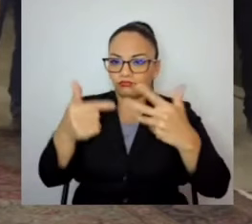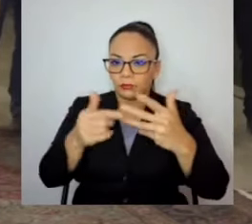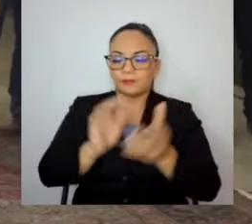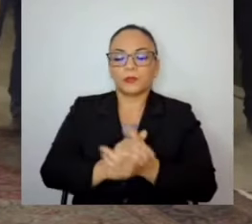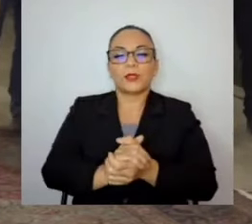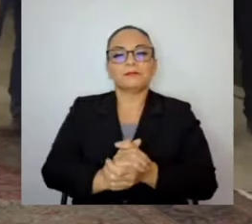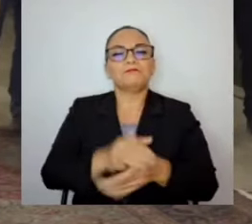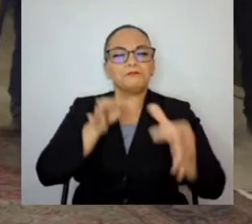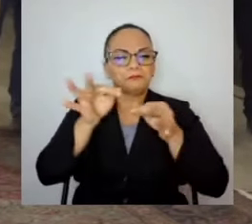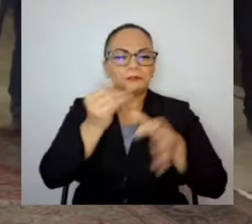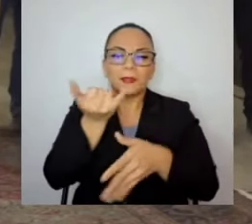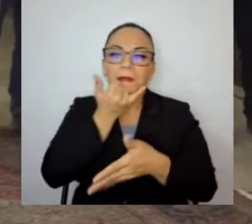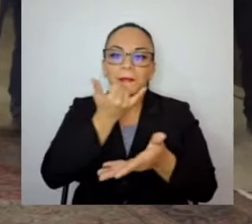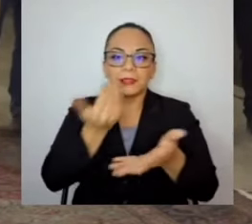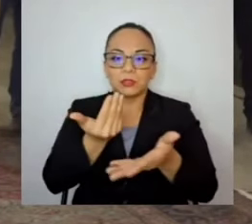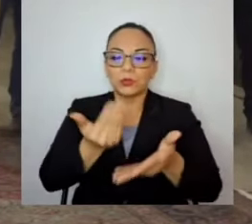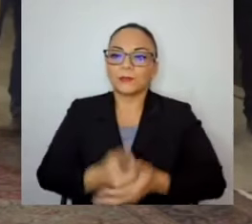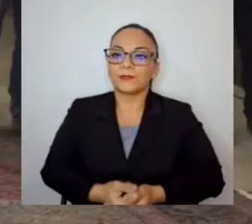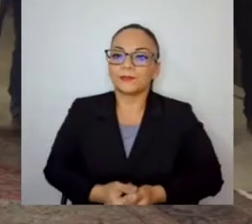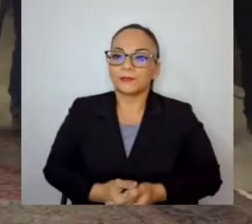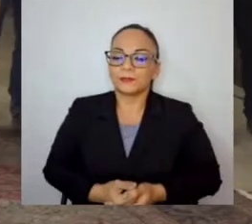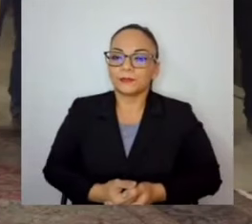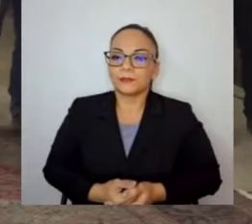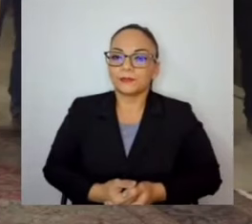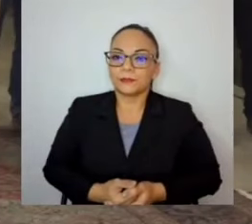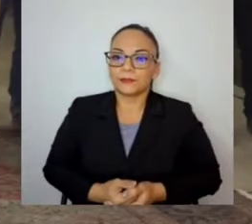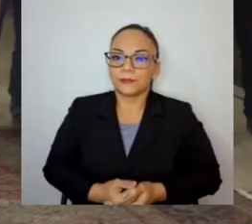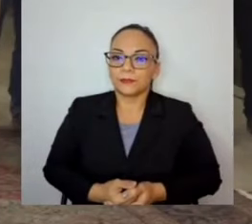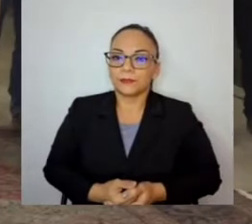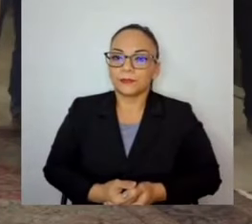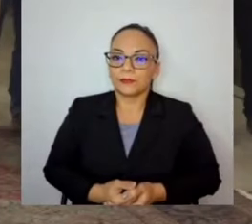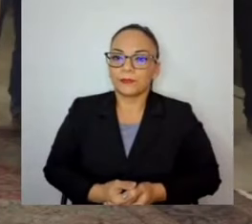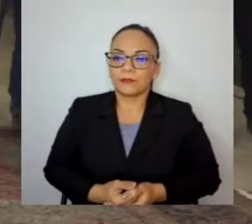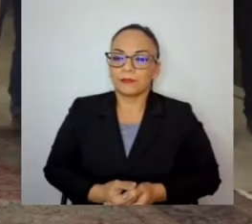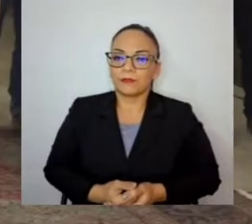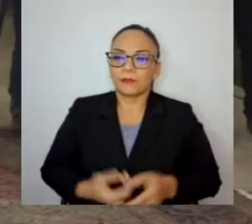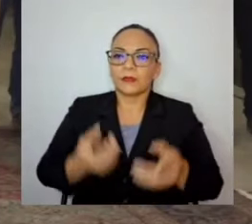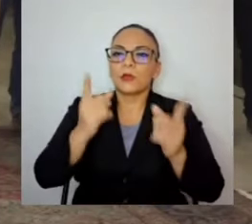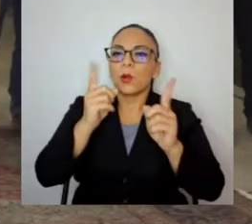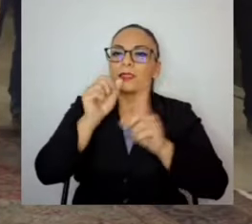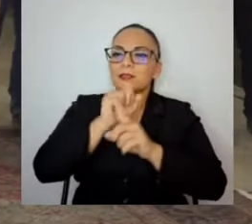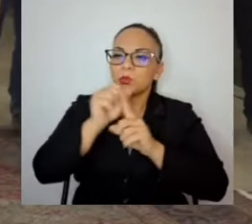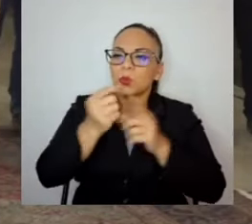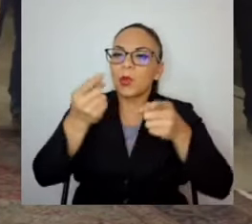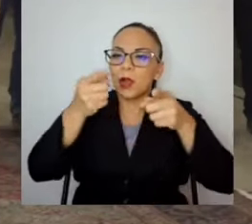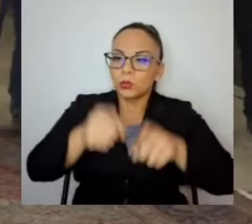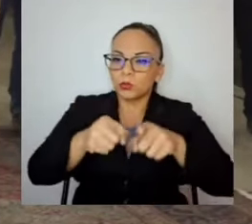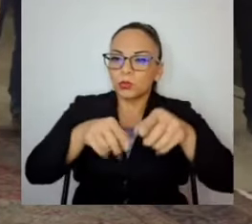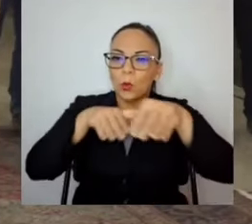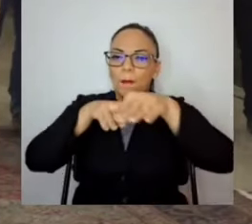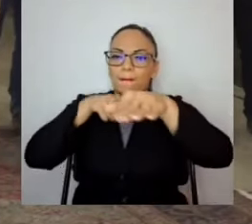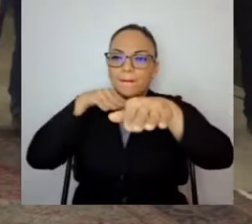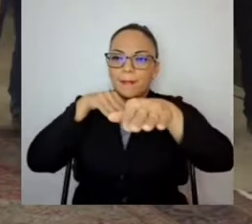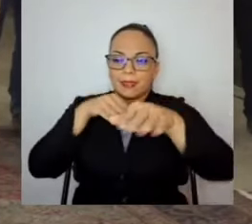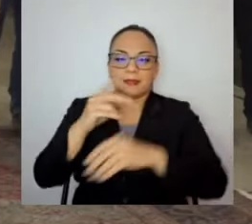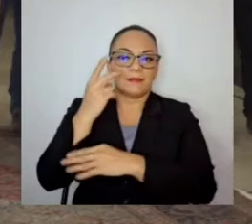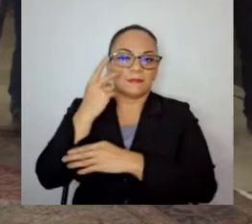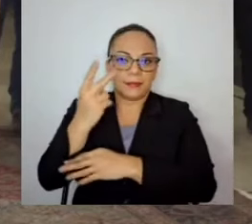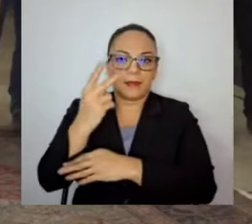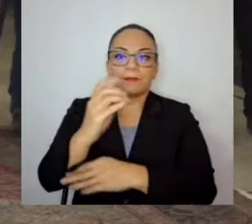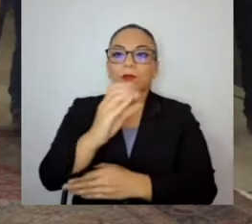¿Qué causó estas presas? Vean, Costa Rica